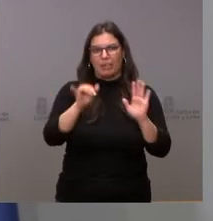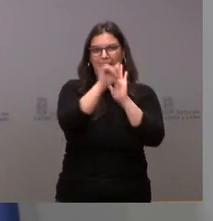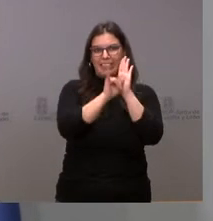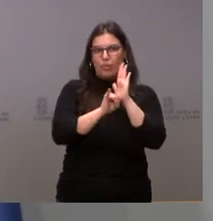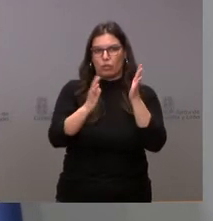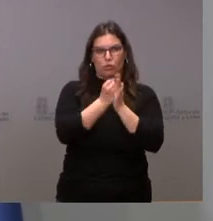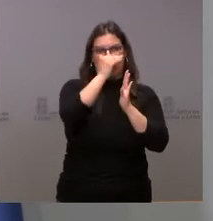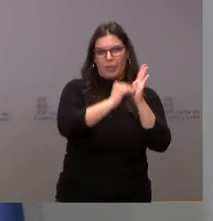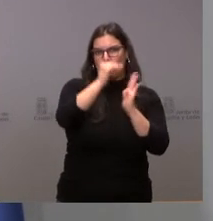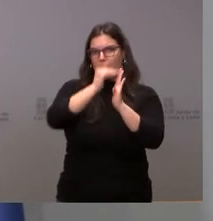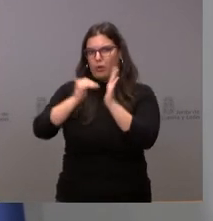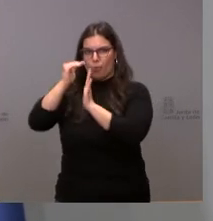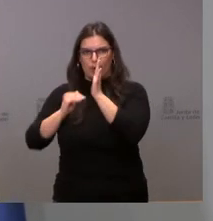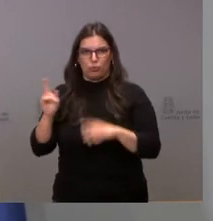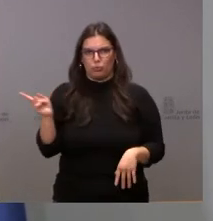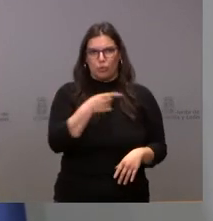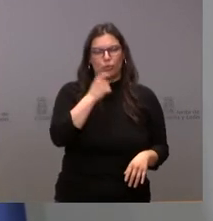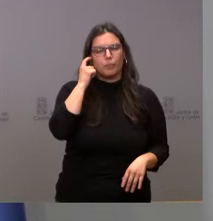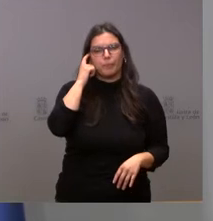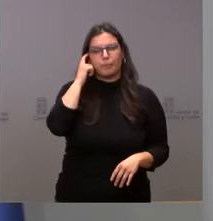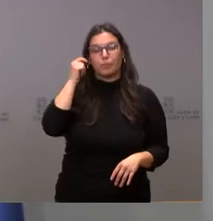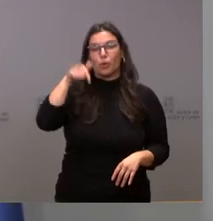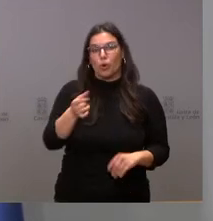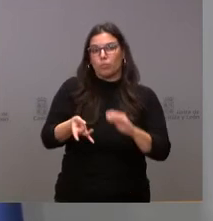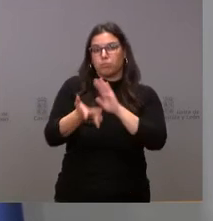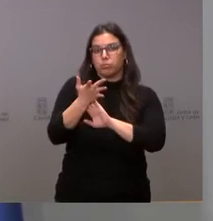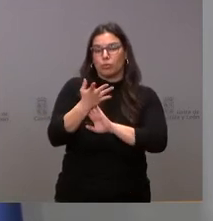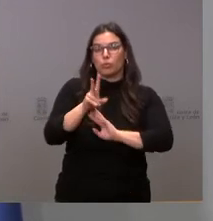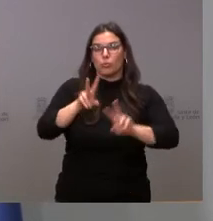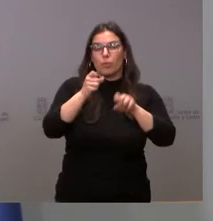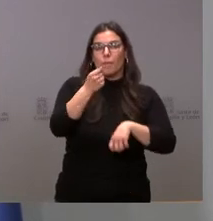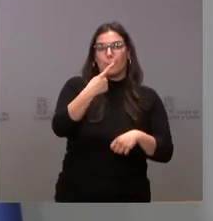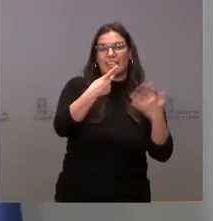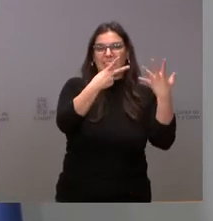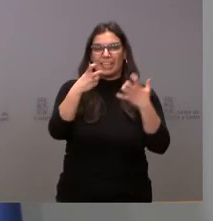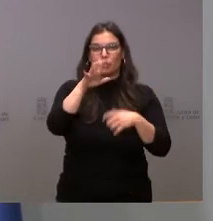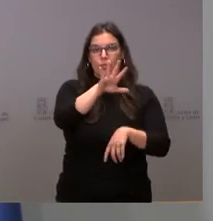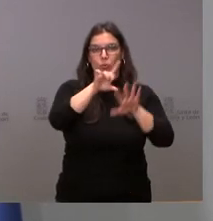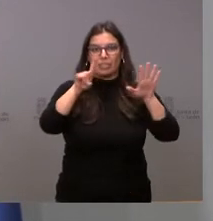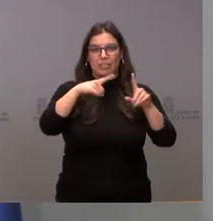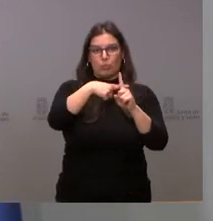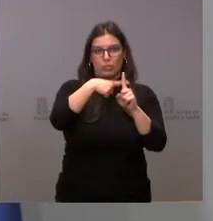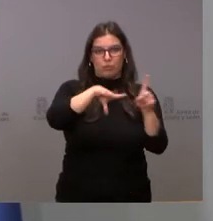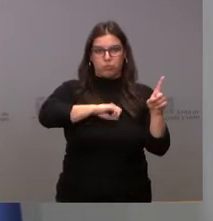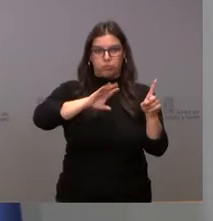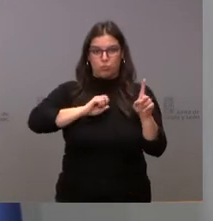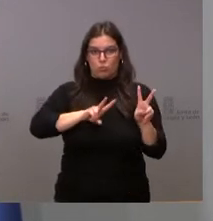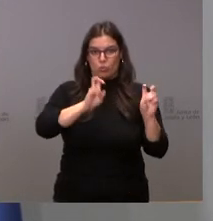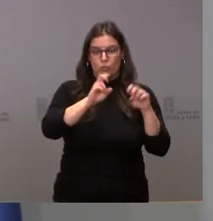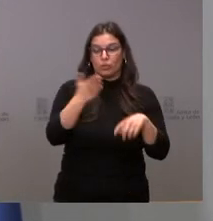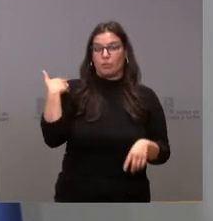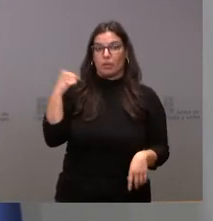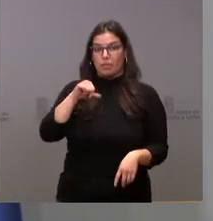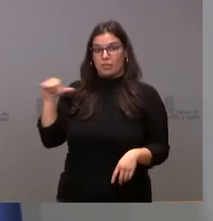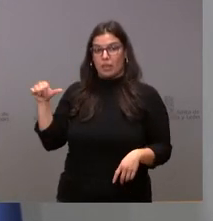a este respecto. Hoy se han notificado 1.756 casos. La semana